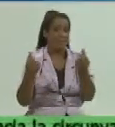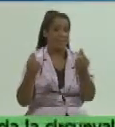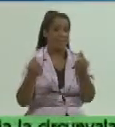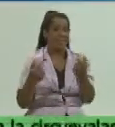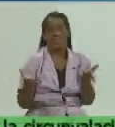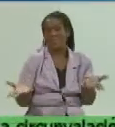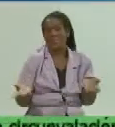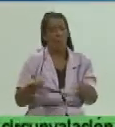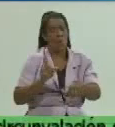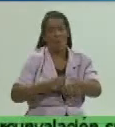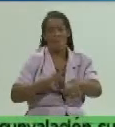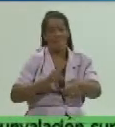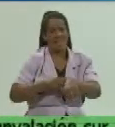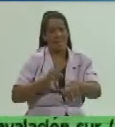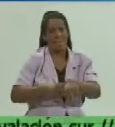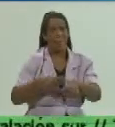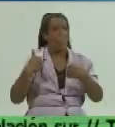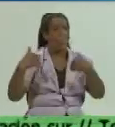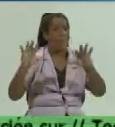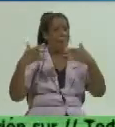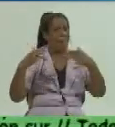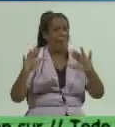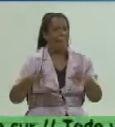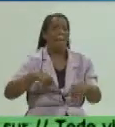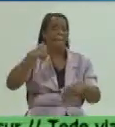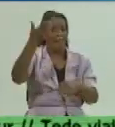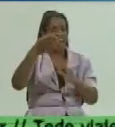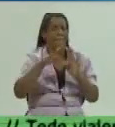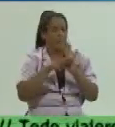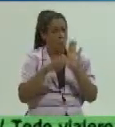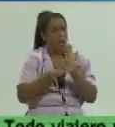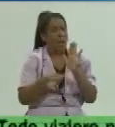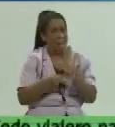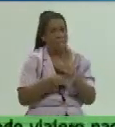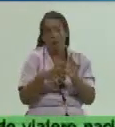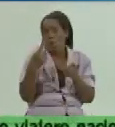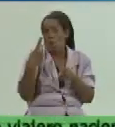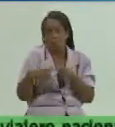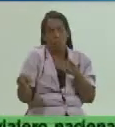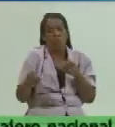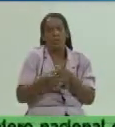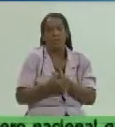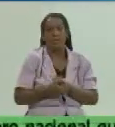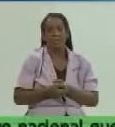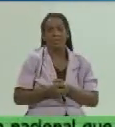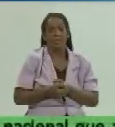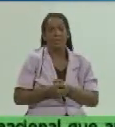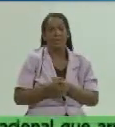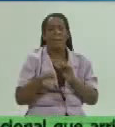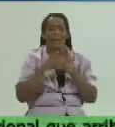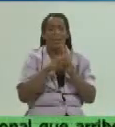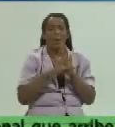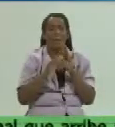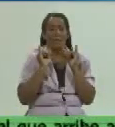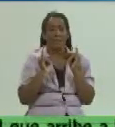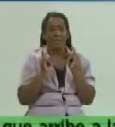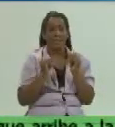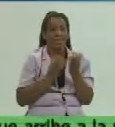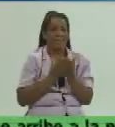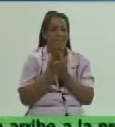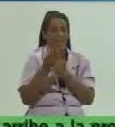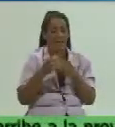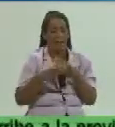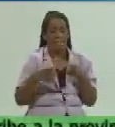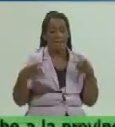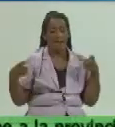nos alcanza más el tiempo debiéramos alguna emisión en alguna emisión de alticlar u otro programa informativo seguir ampliando sobre